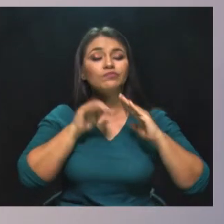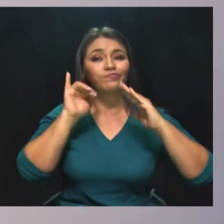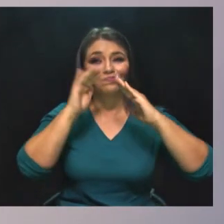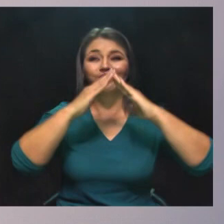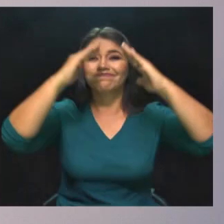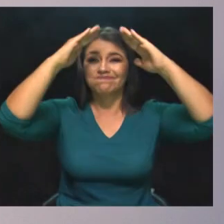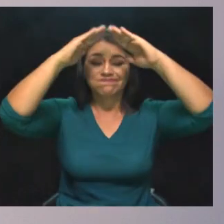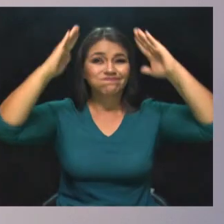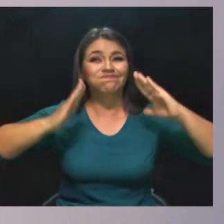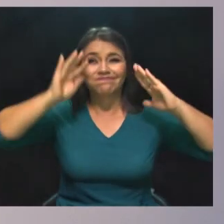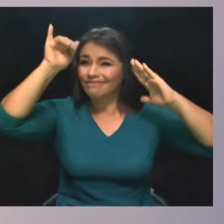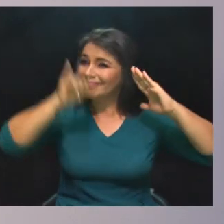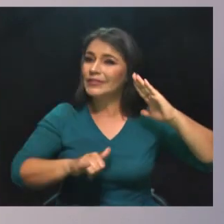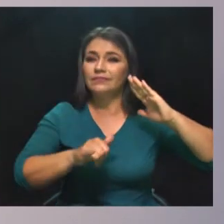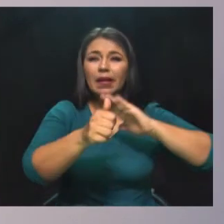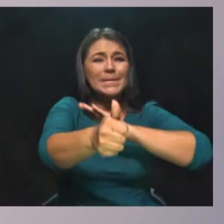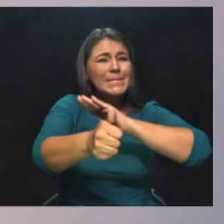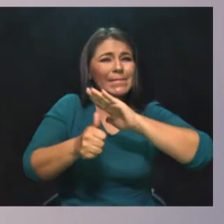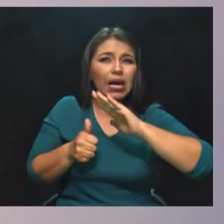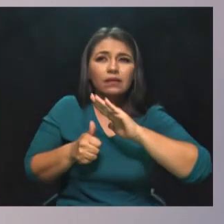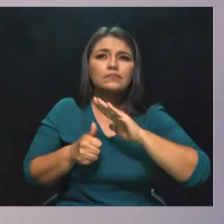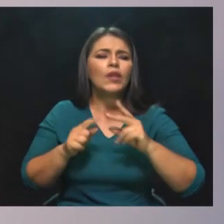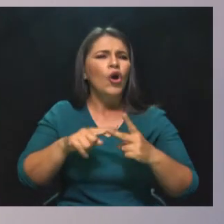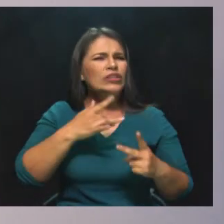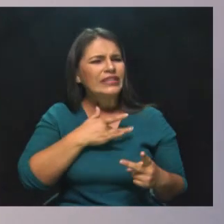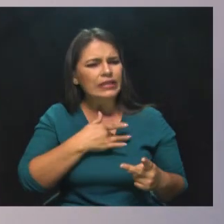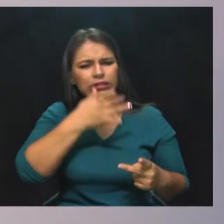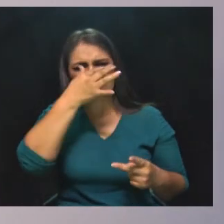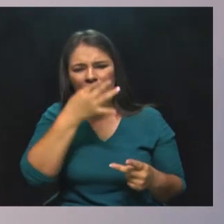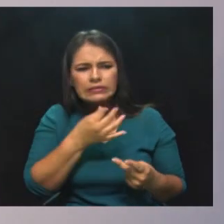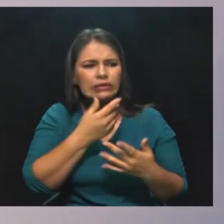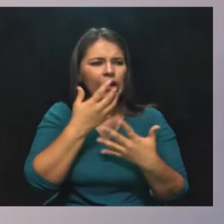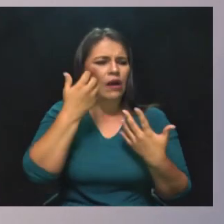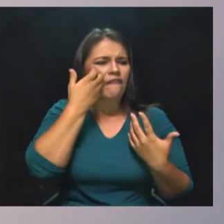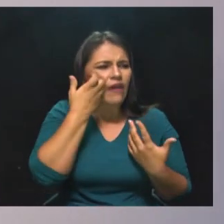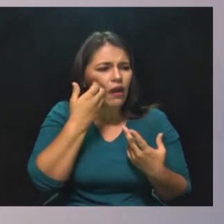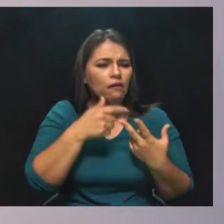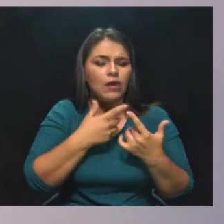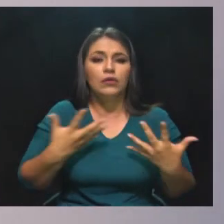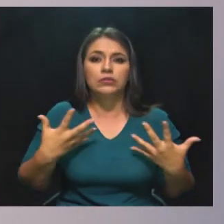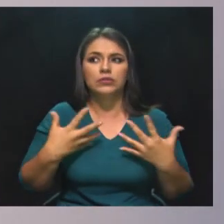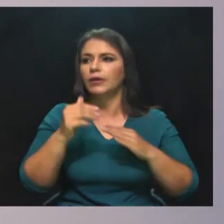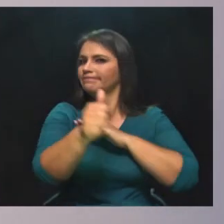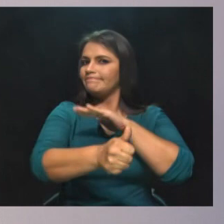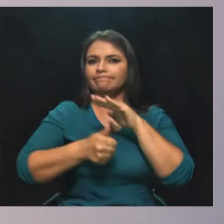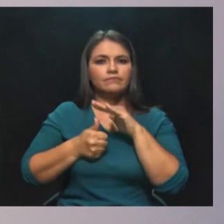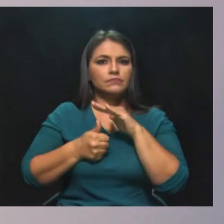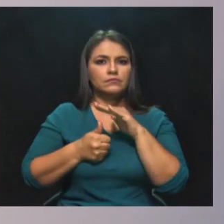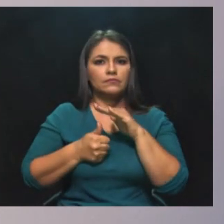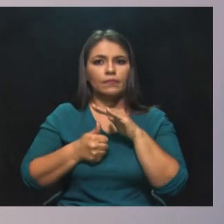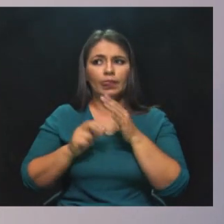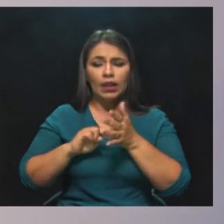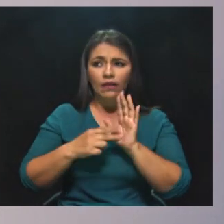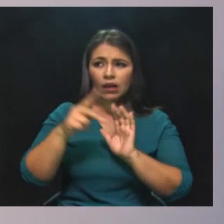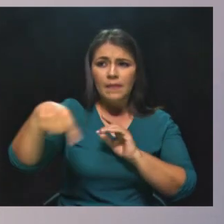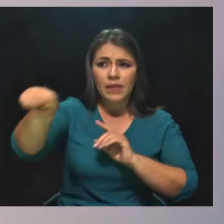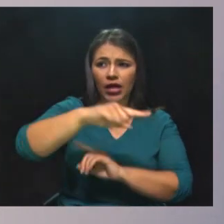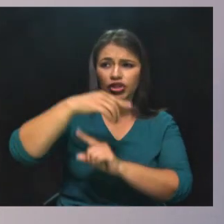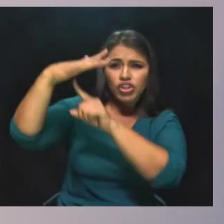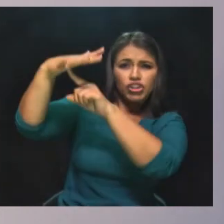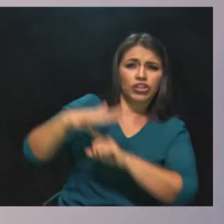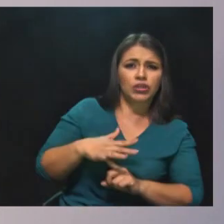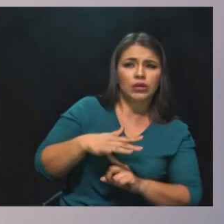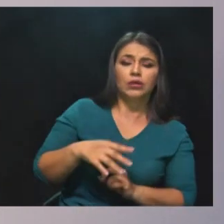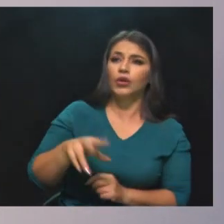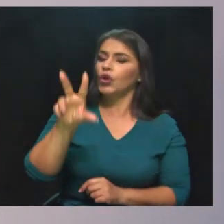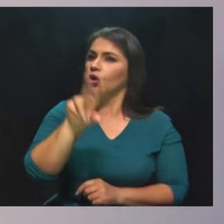que lo deben hacer quienes tengan síntomas o sospechas. Pero de ninguna manera deben ser objeto de rechazo o discriminación.